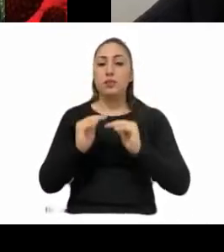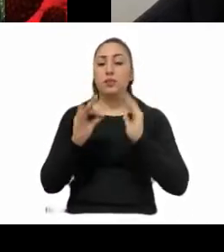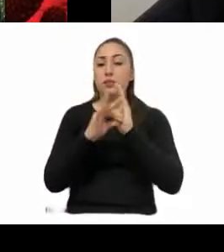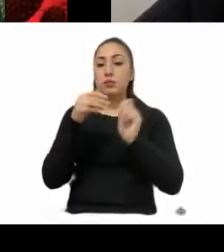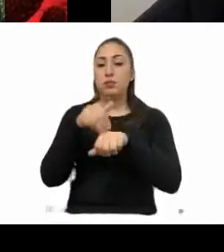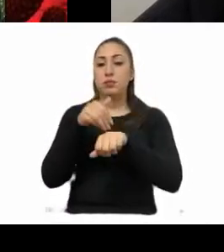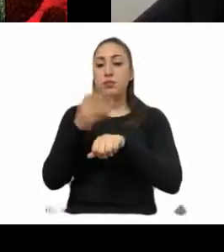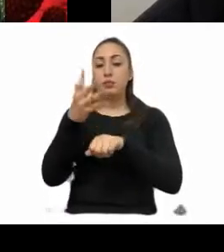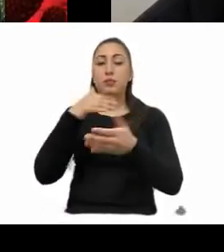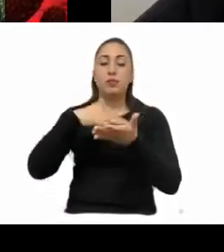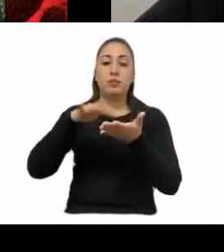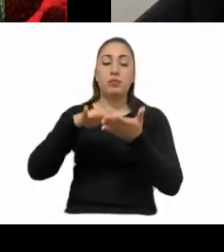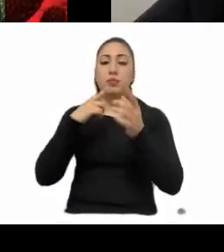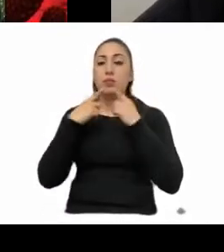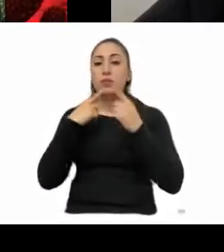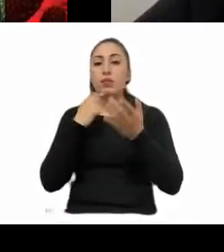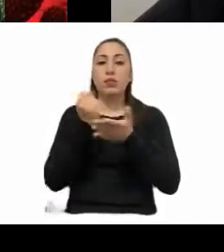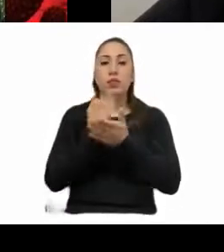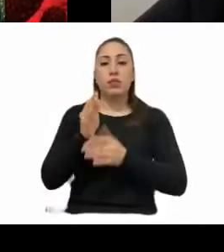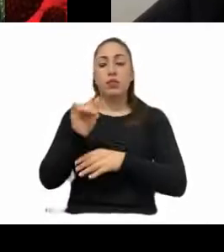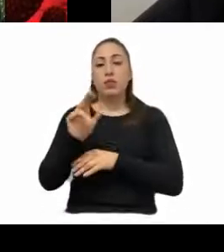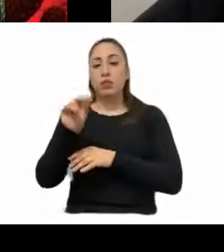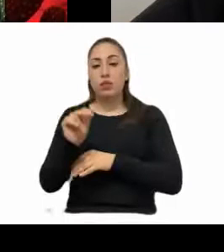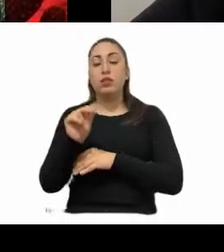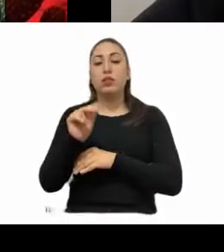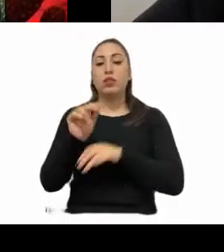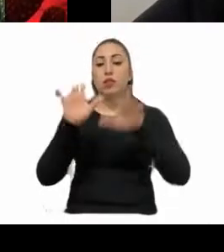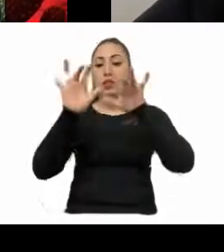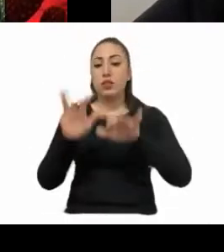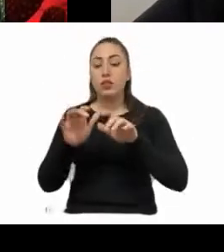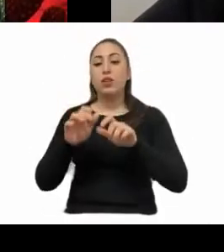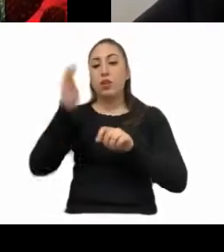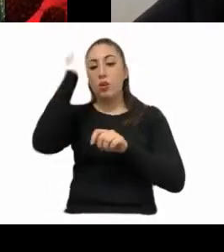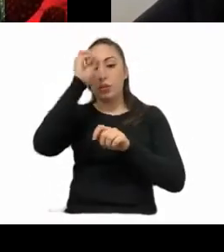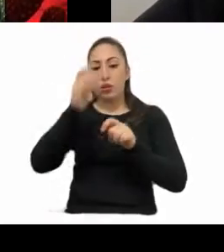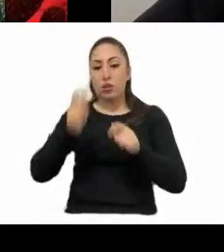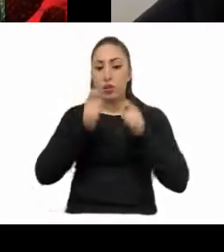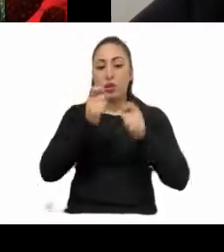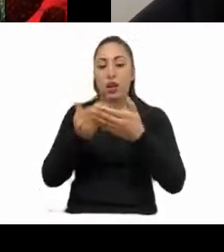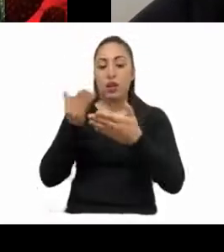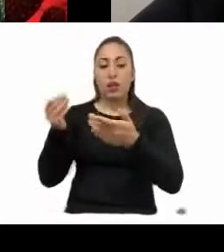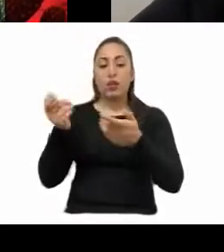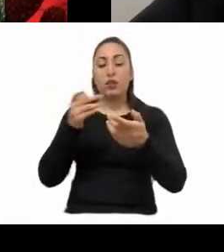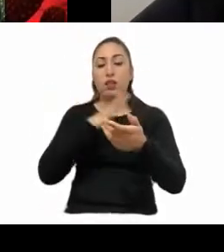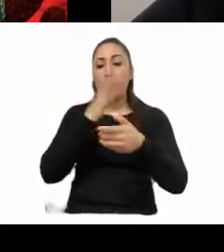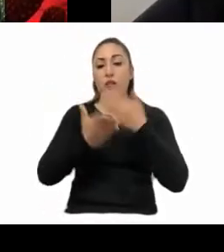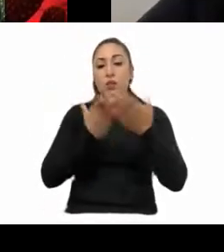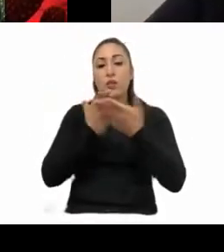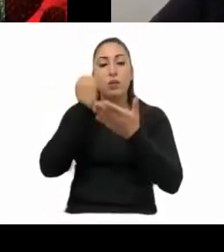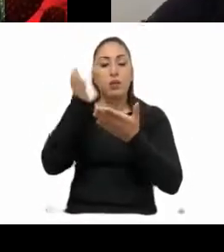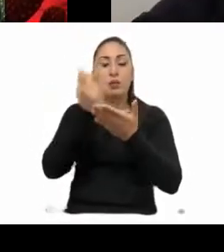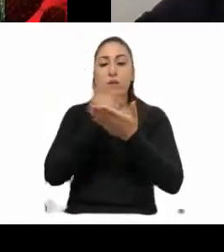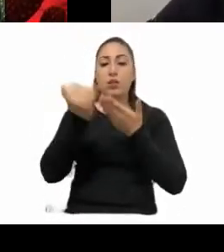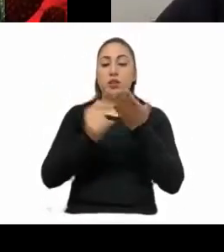Lectura, discusión y en su caso aprobación de la opinión respecto a la iniciativa con proyecto de decreto por el que se